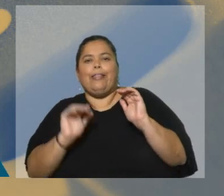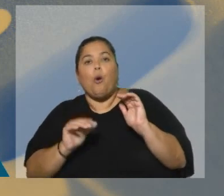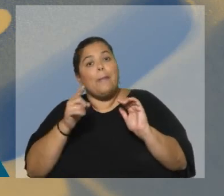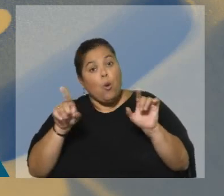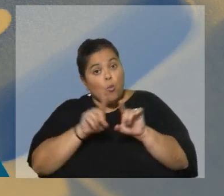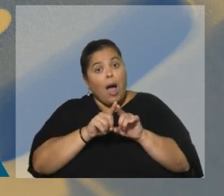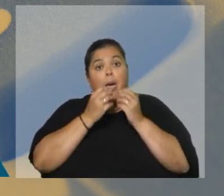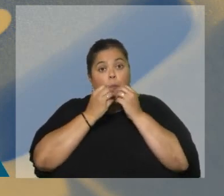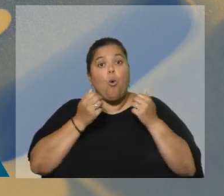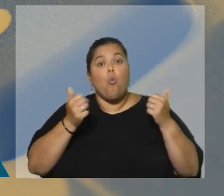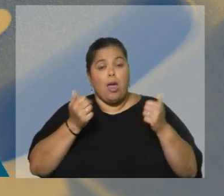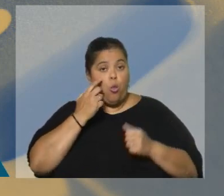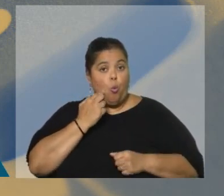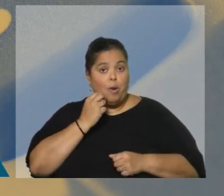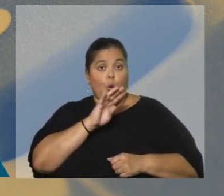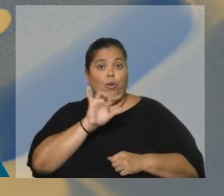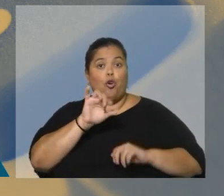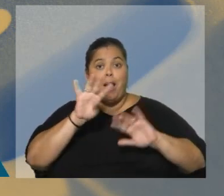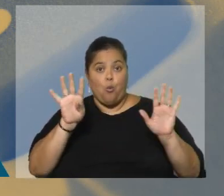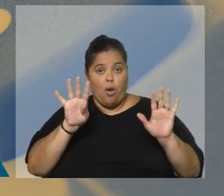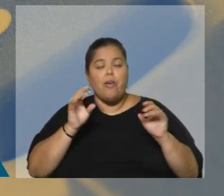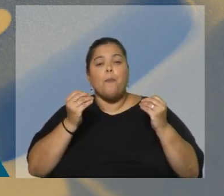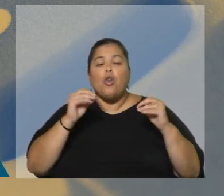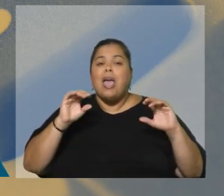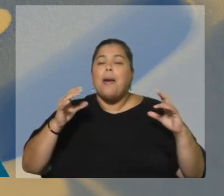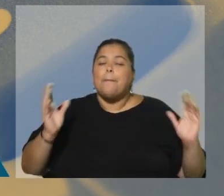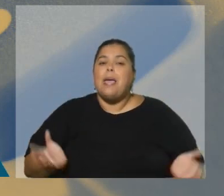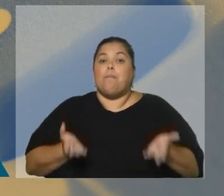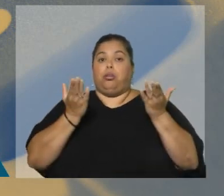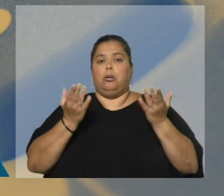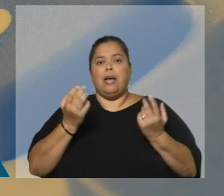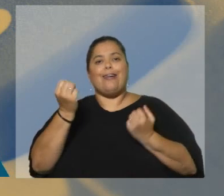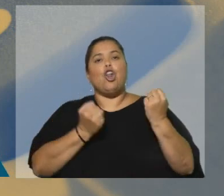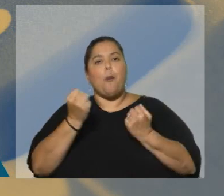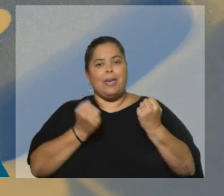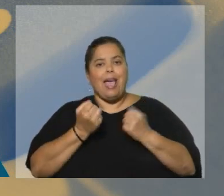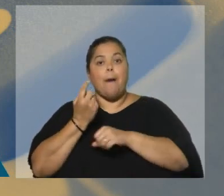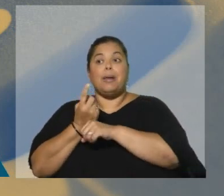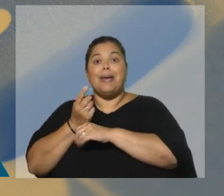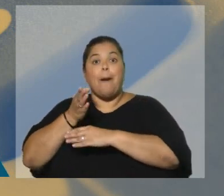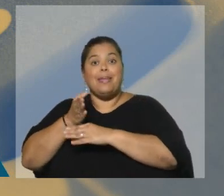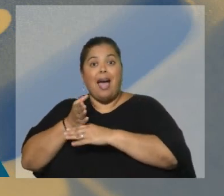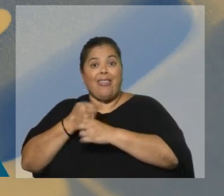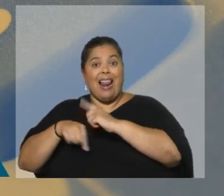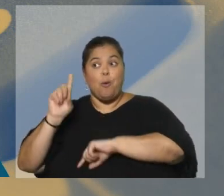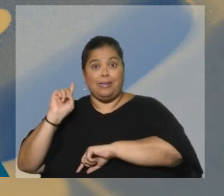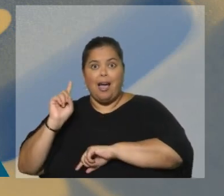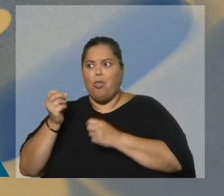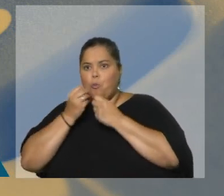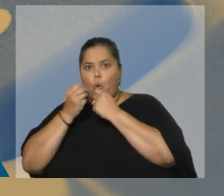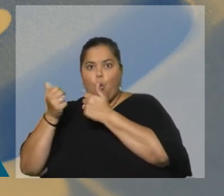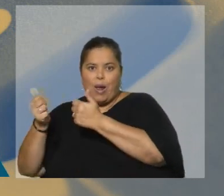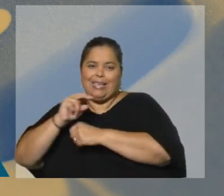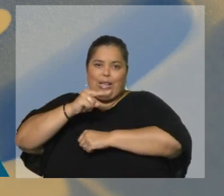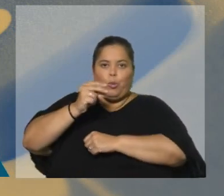desempeño igual, especialmente por el fuerte impulso que tuvo la economía en la primera mitad del año. También vemos acá el comportamiento del último